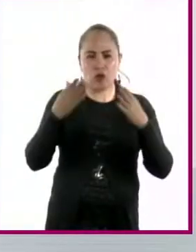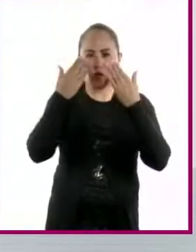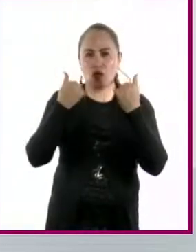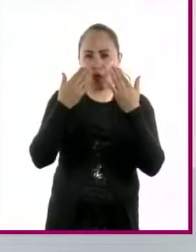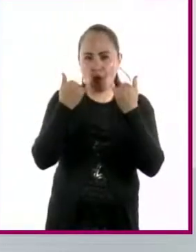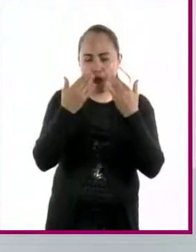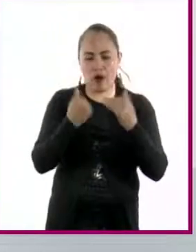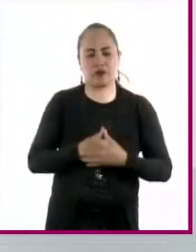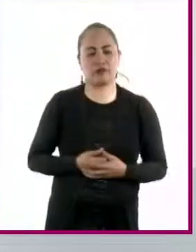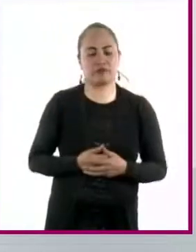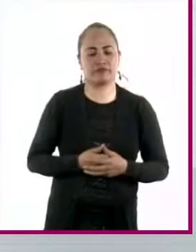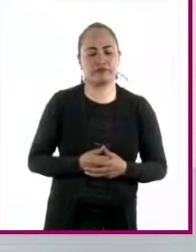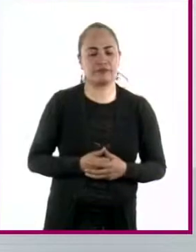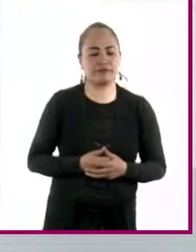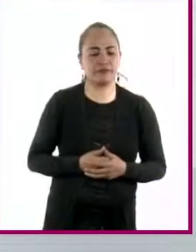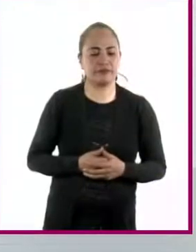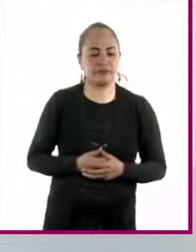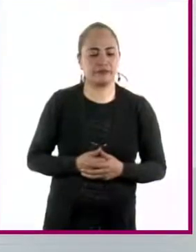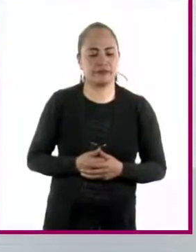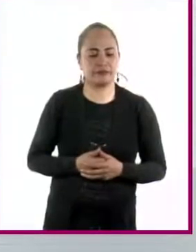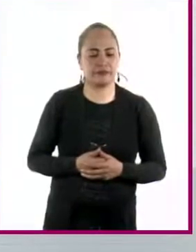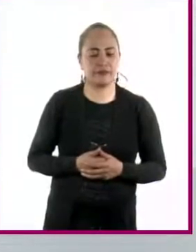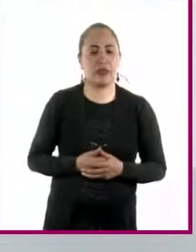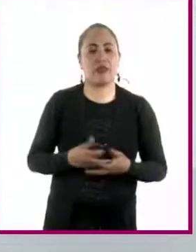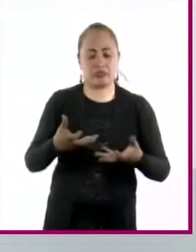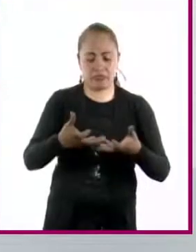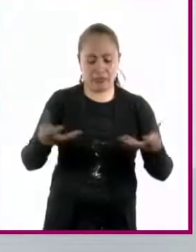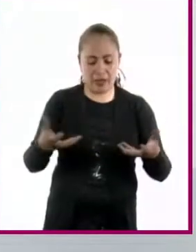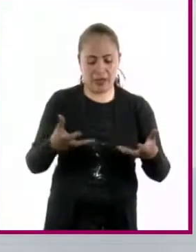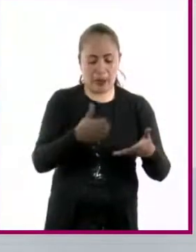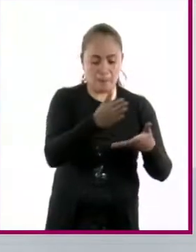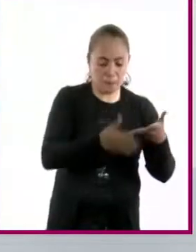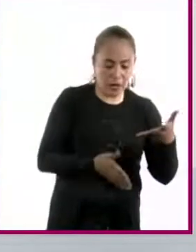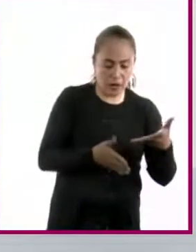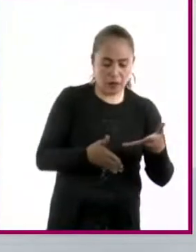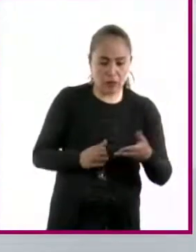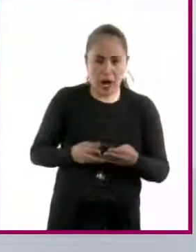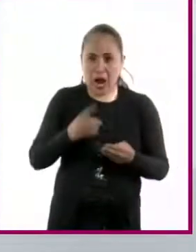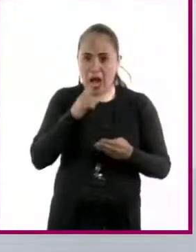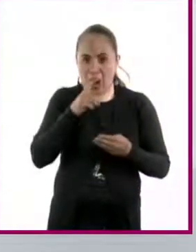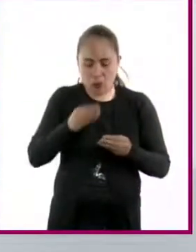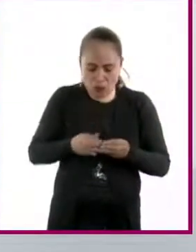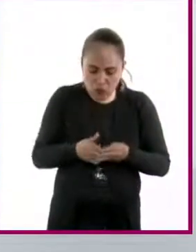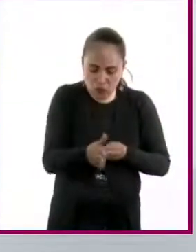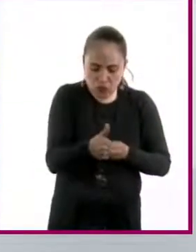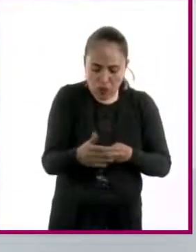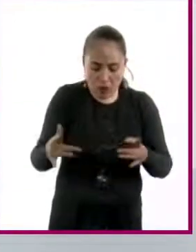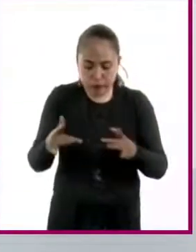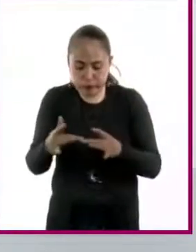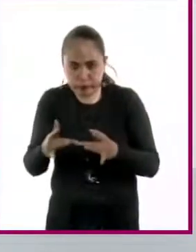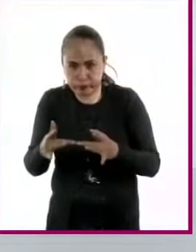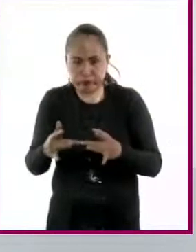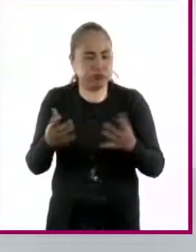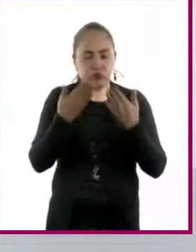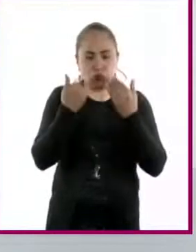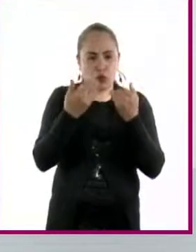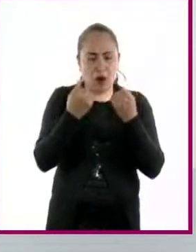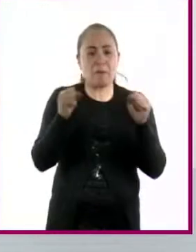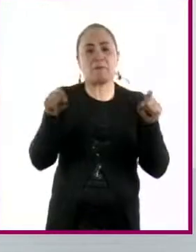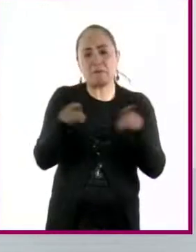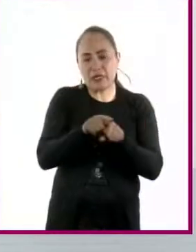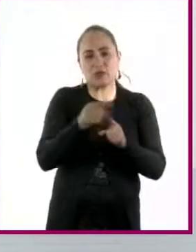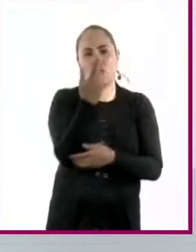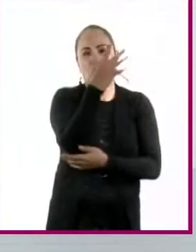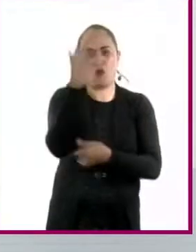no hay nada en medio, se rompe el suelo con los golpes de la lluvia. Y lo mismo pasa cuando deforestamos